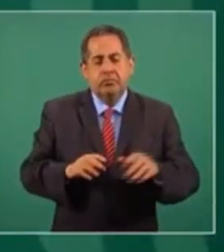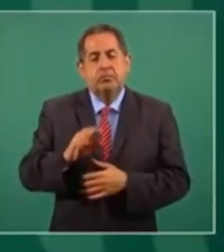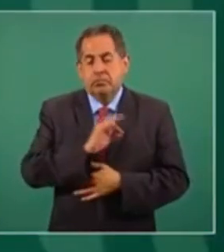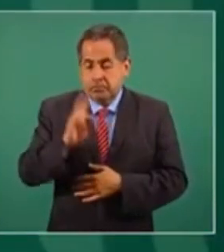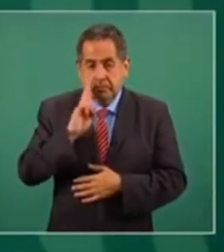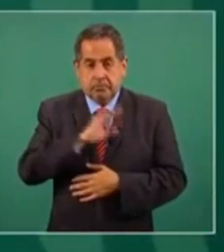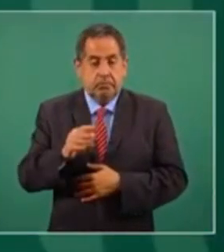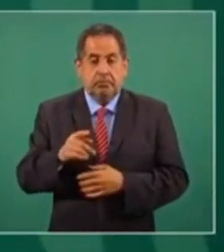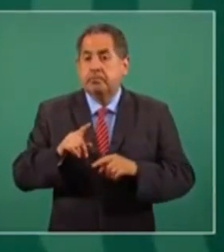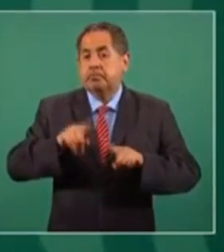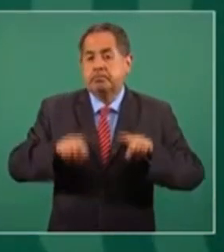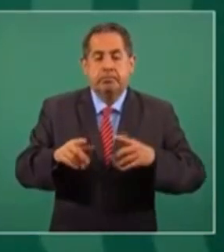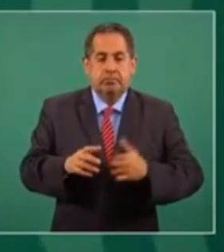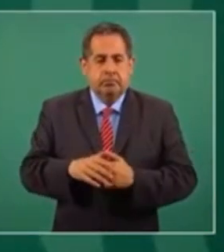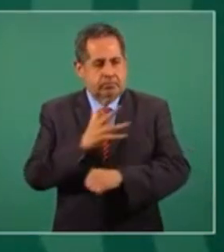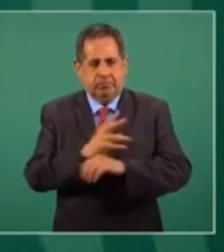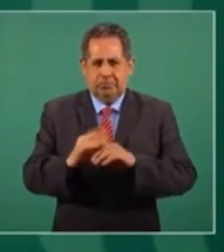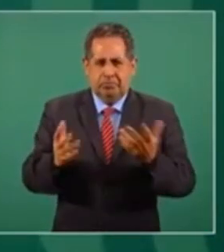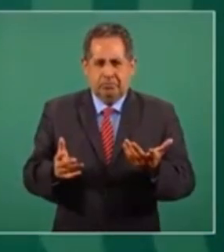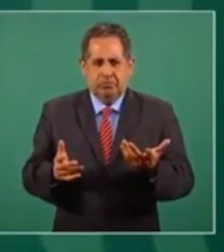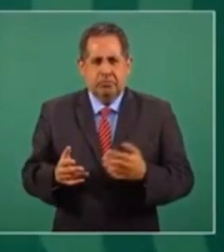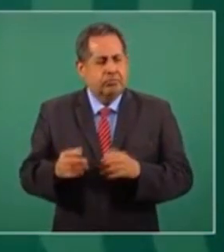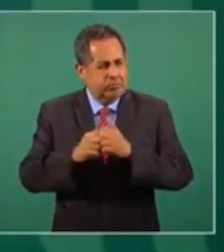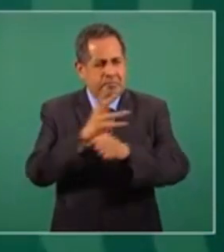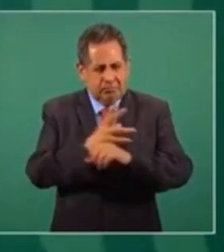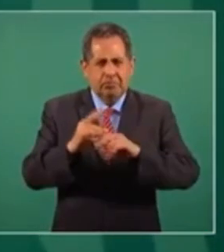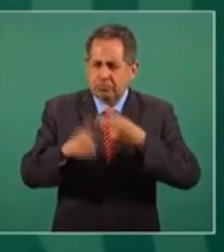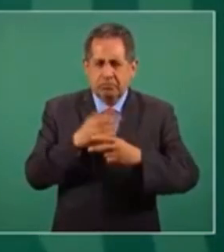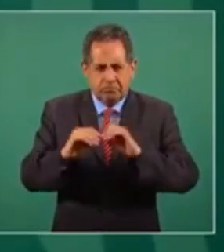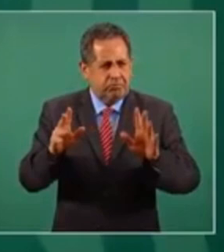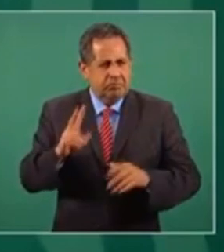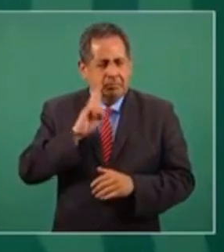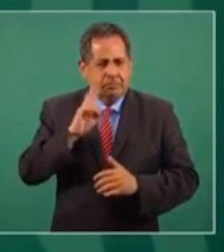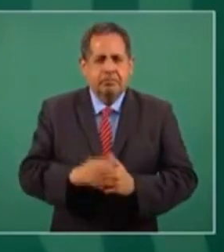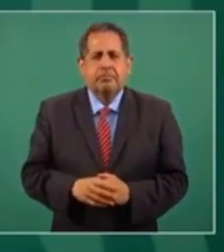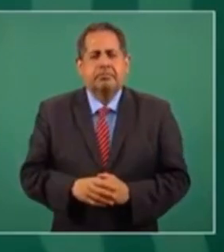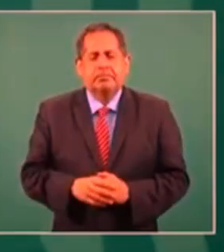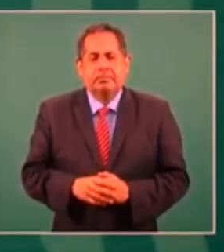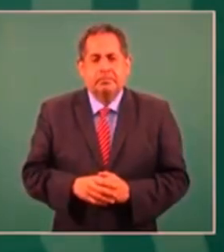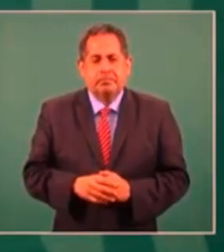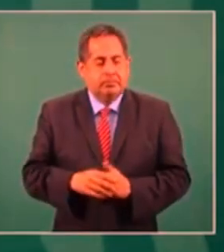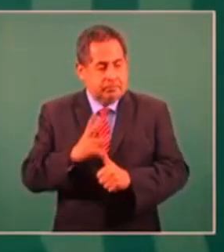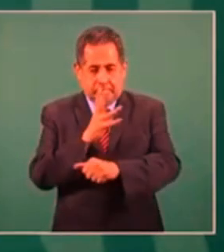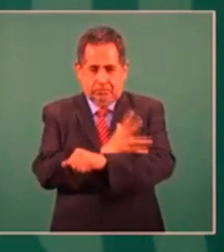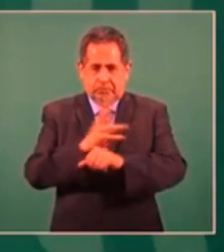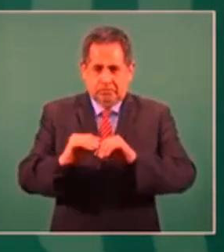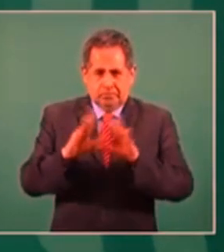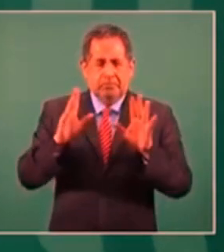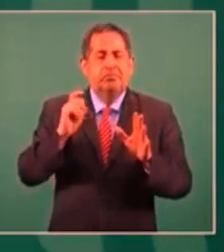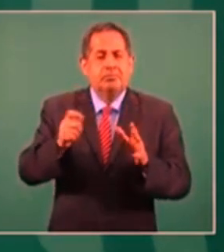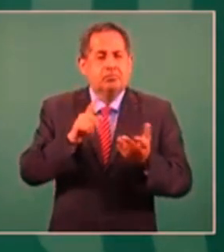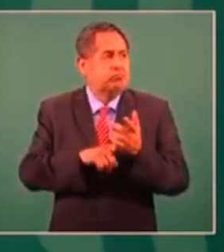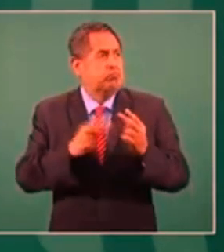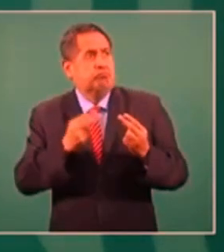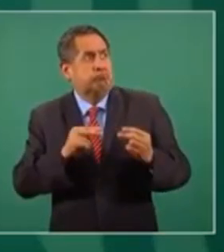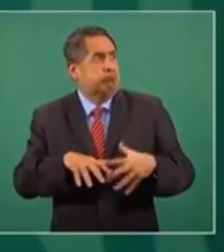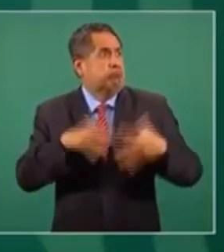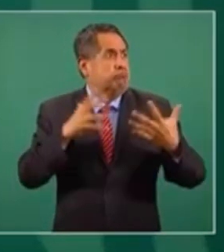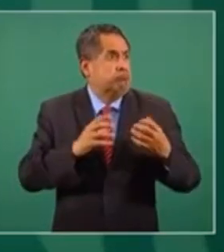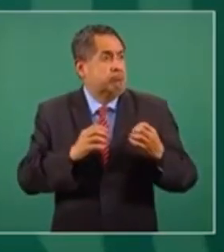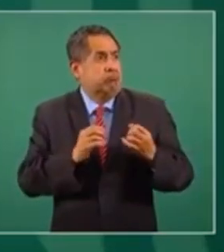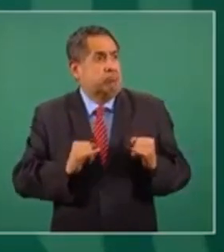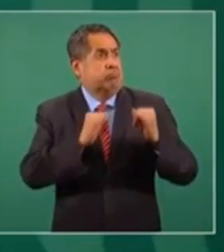podemos hacer, si hay voluntad… Pero no la transparencia, presente, ya se ganó en Contraparencia, no, contraparencia, es que garantizar la transparencia no significa tener un aparato para eso,